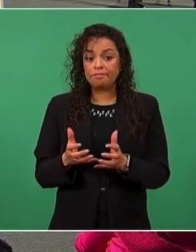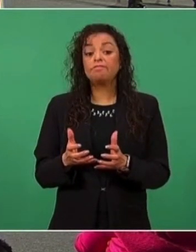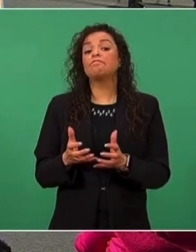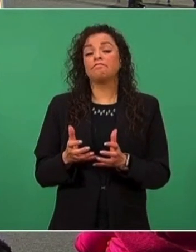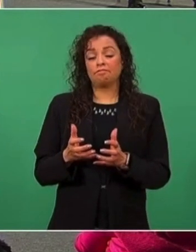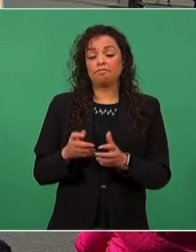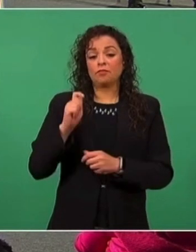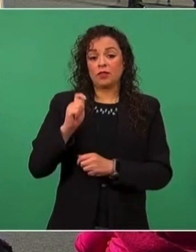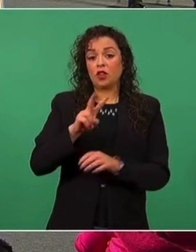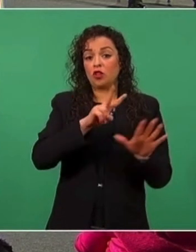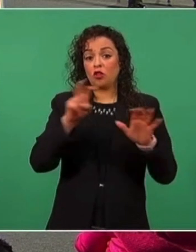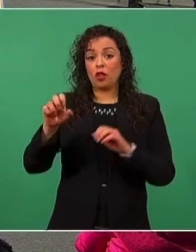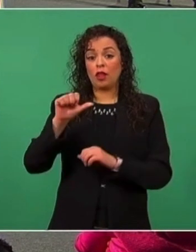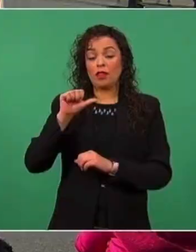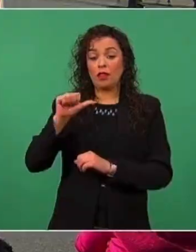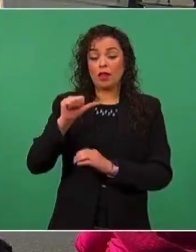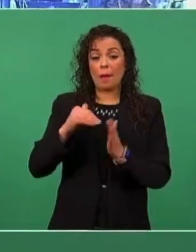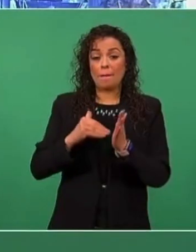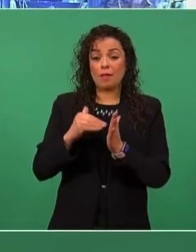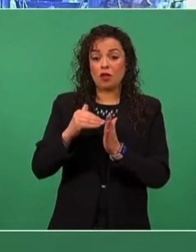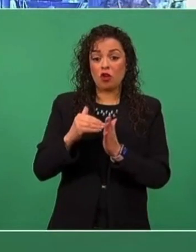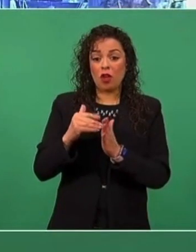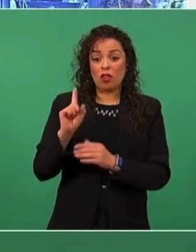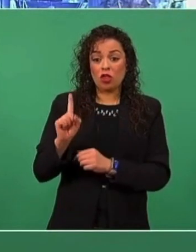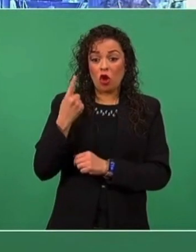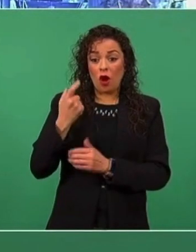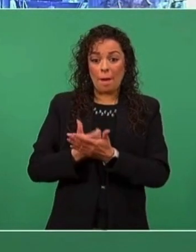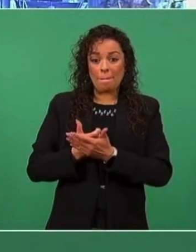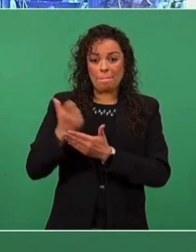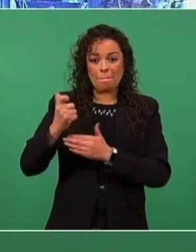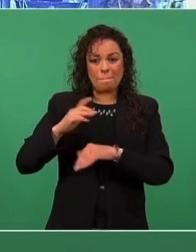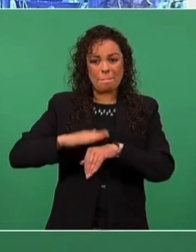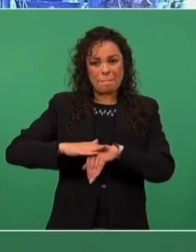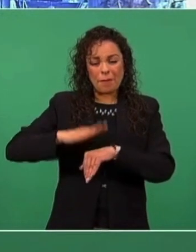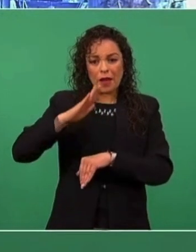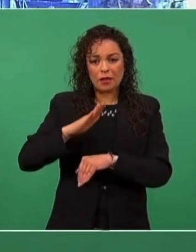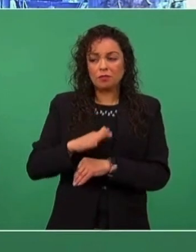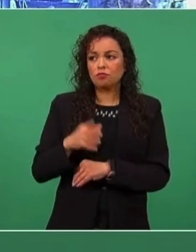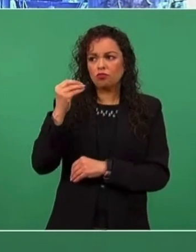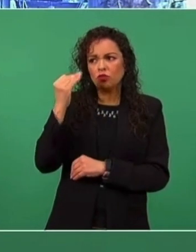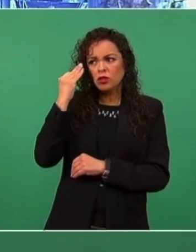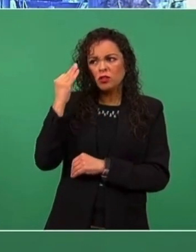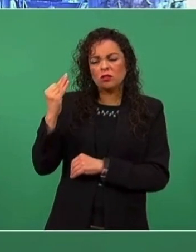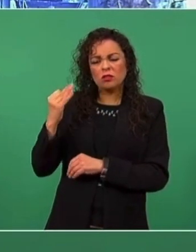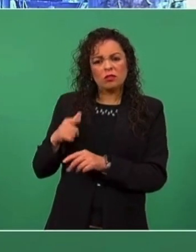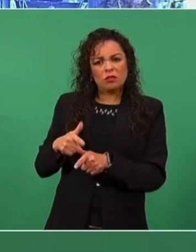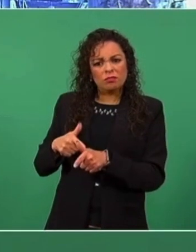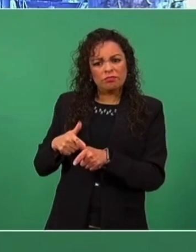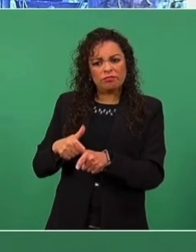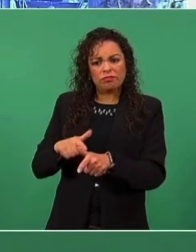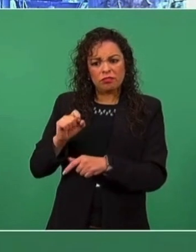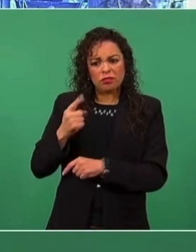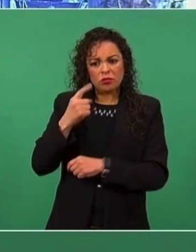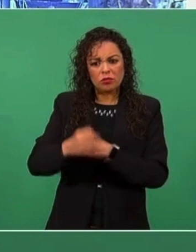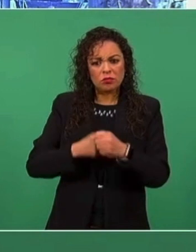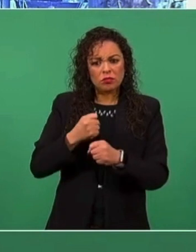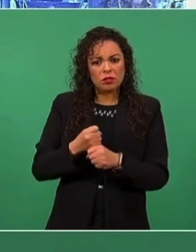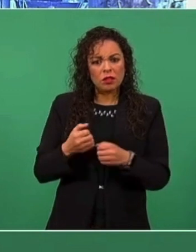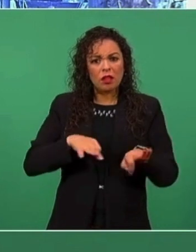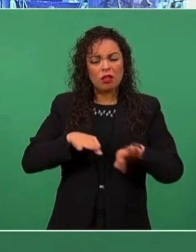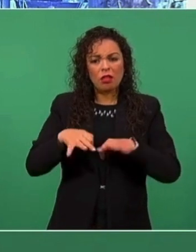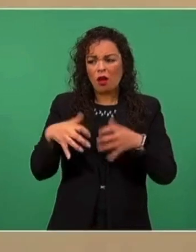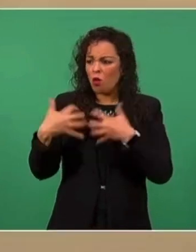216 millones de dólares, la planta estuvo sin operar durante 21 años hasta el